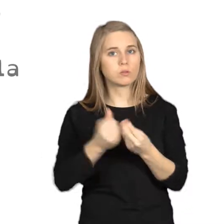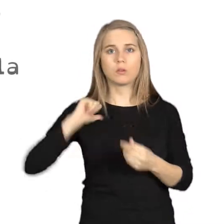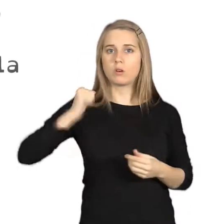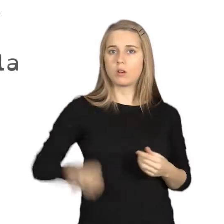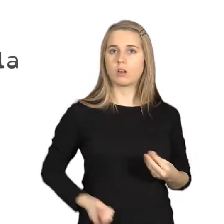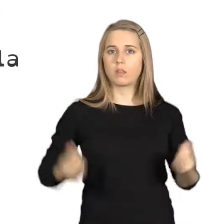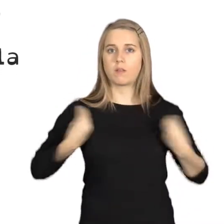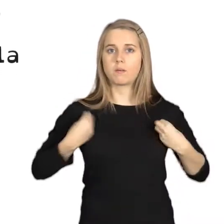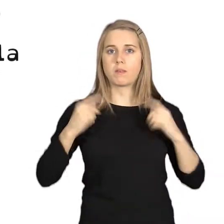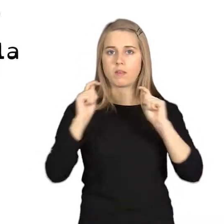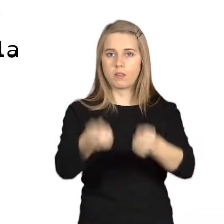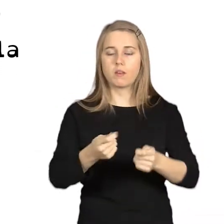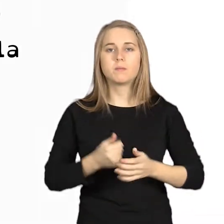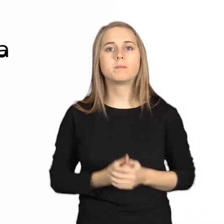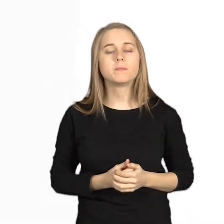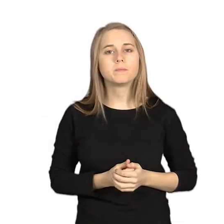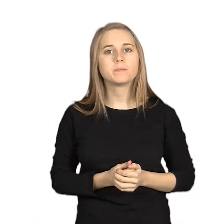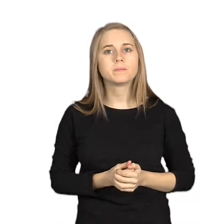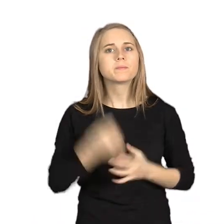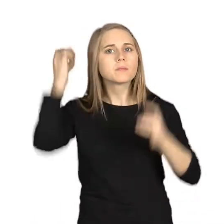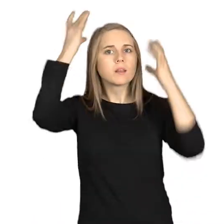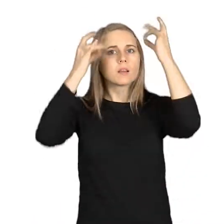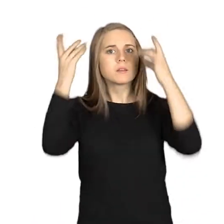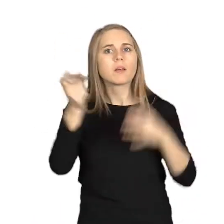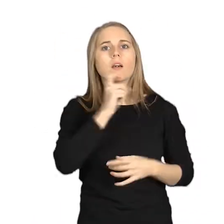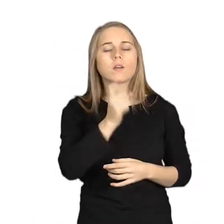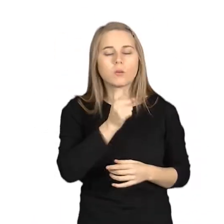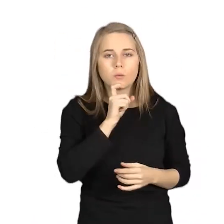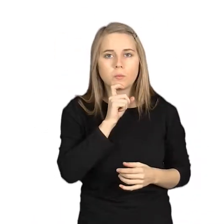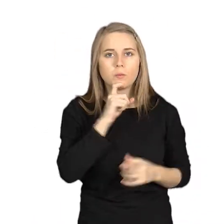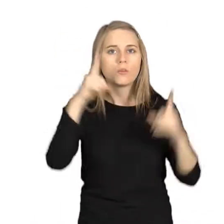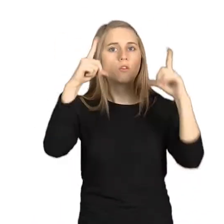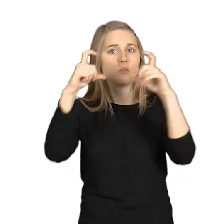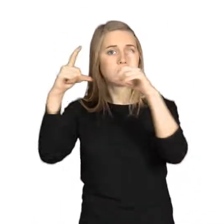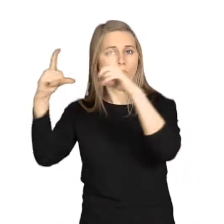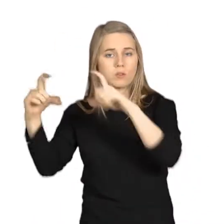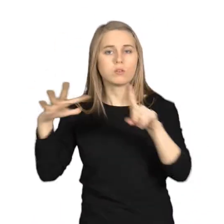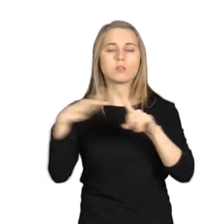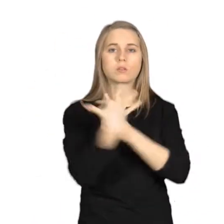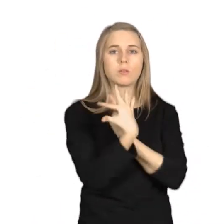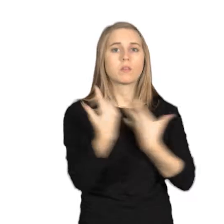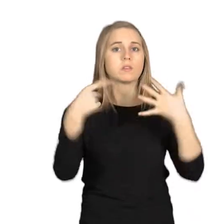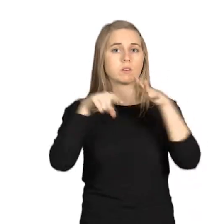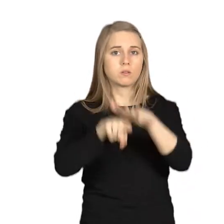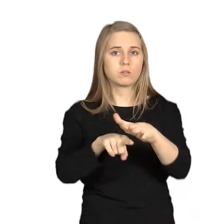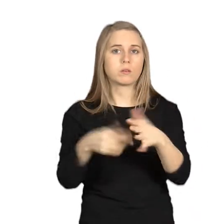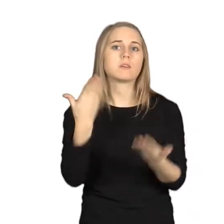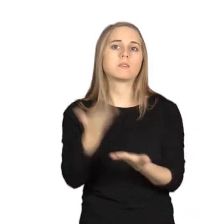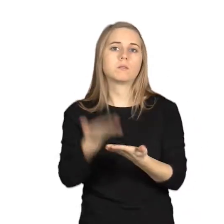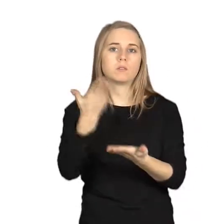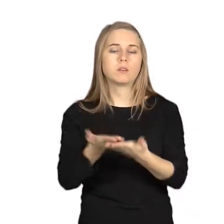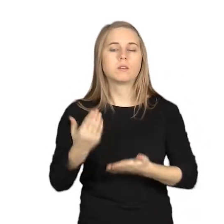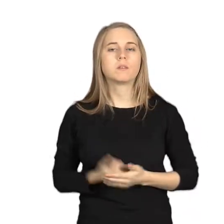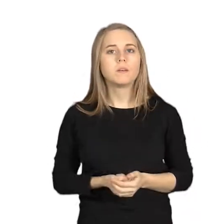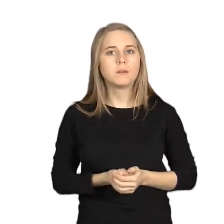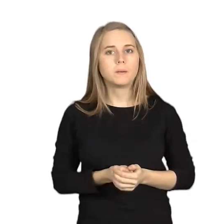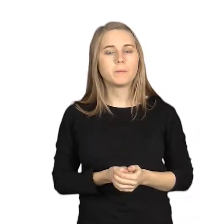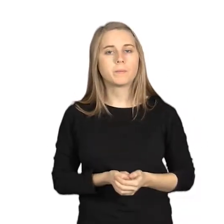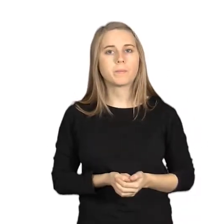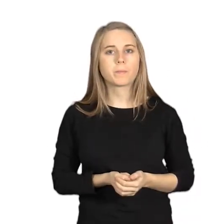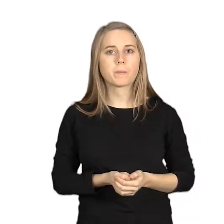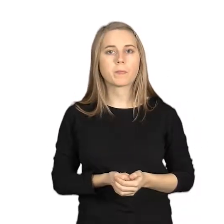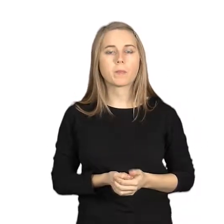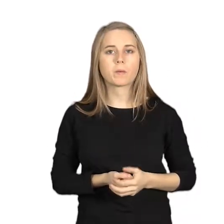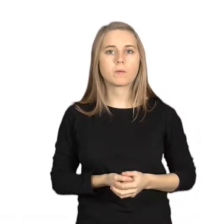Entre todos y todas enriquecemos la vida. ¿En qué consiste la actividad? En recoger en fotografías situaciones que